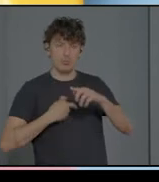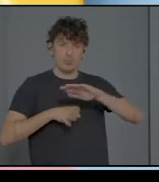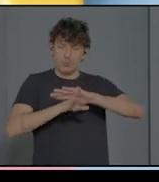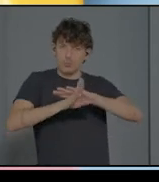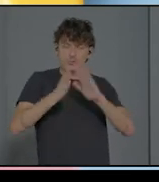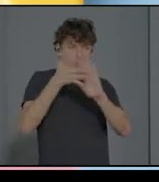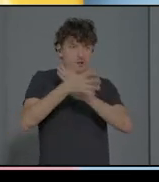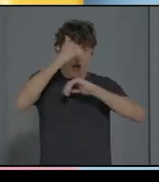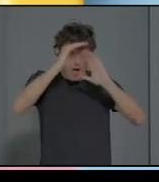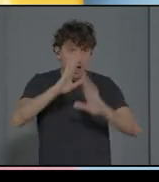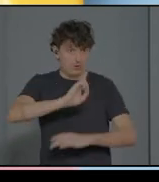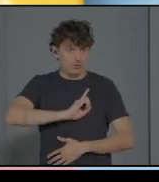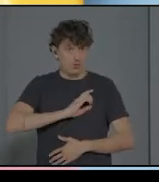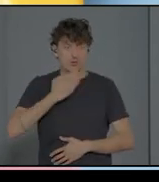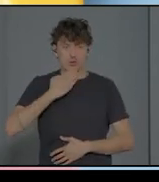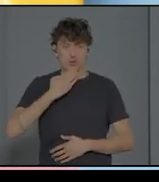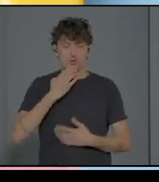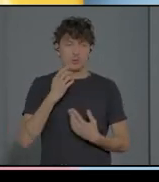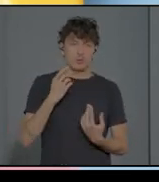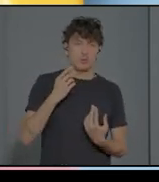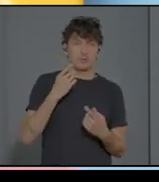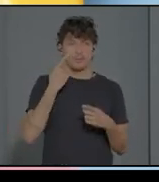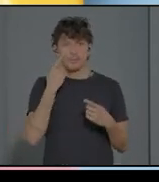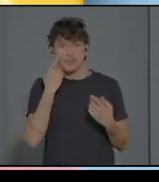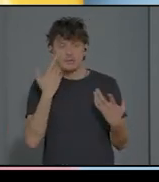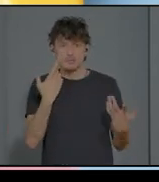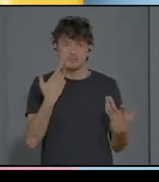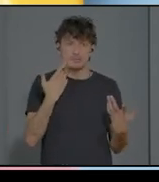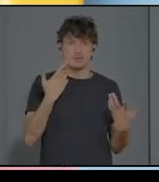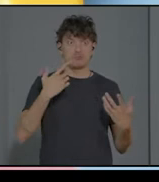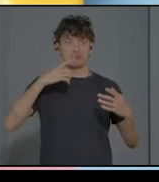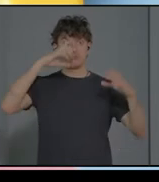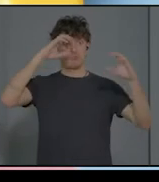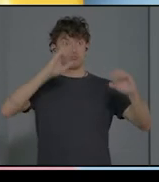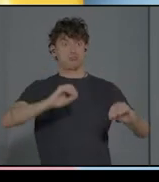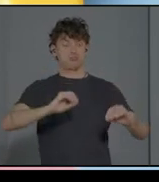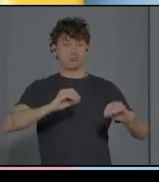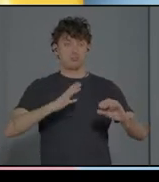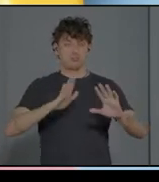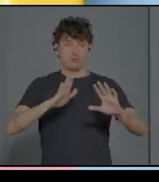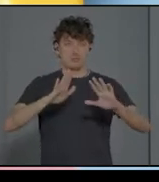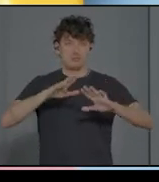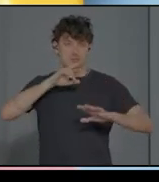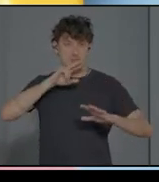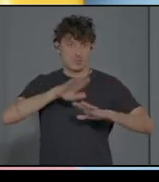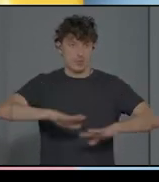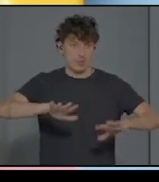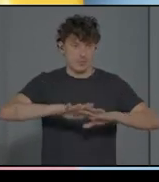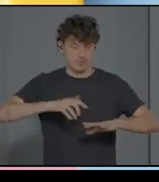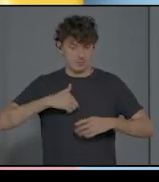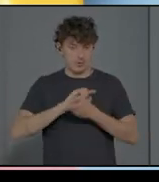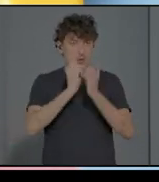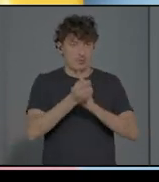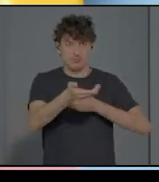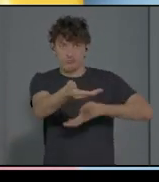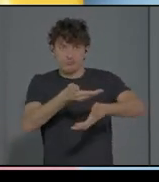entiendo que tengo que hablar más despacio, tengo que modificar. Y puesto que vosotros me veis que estoy actuando,